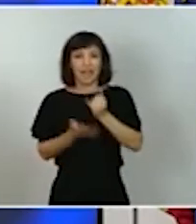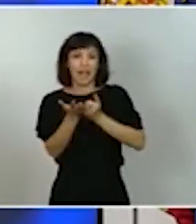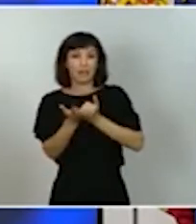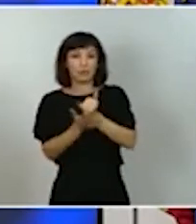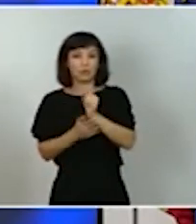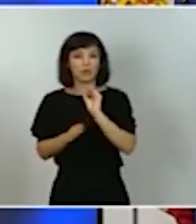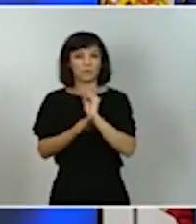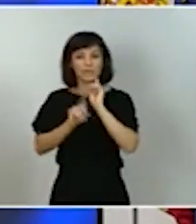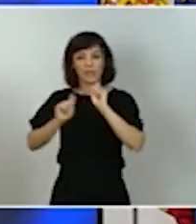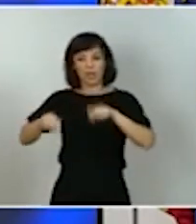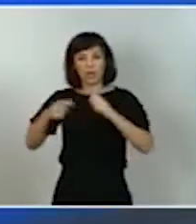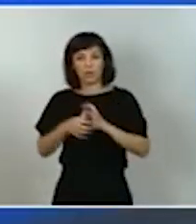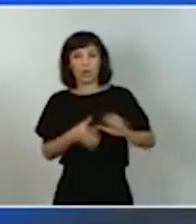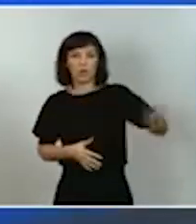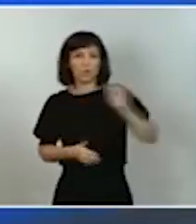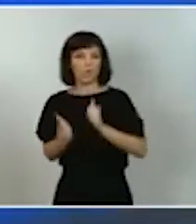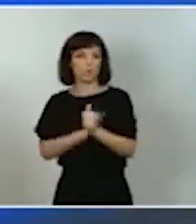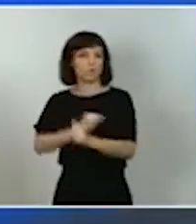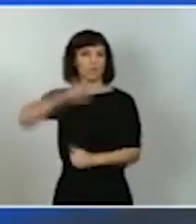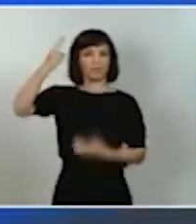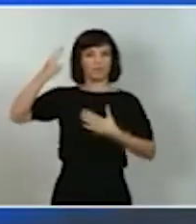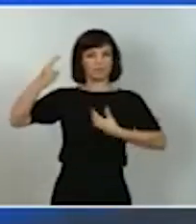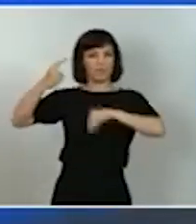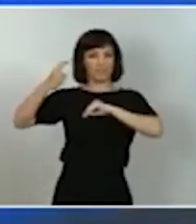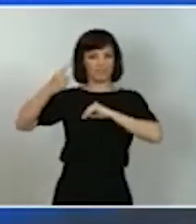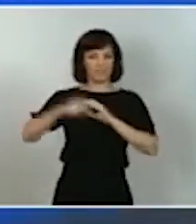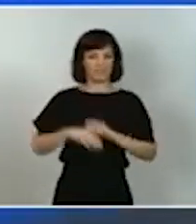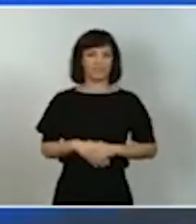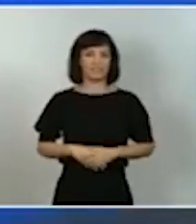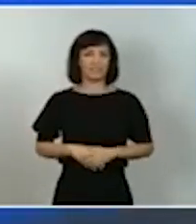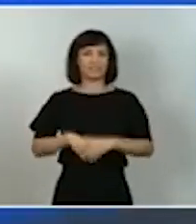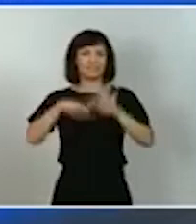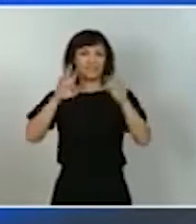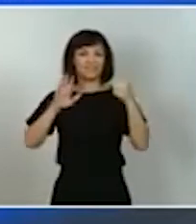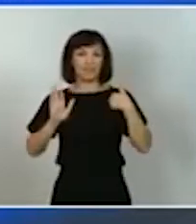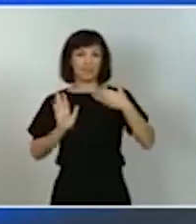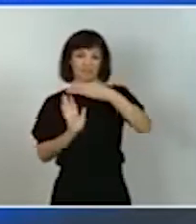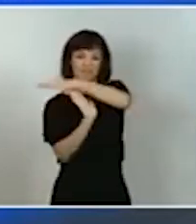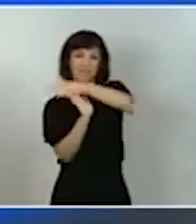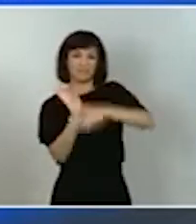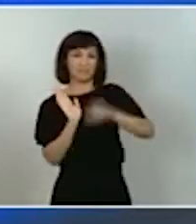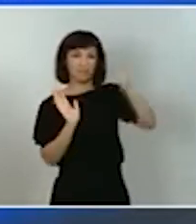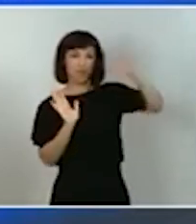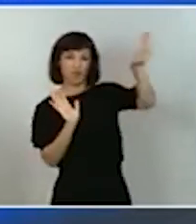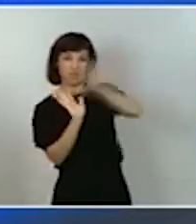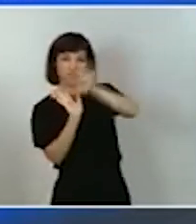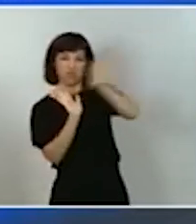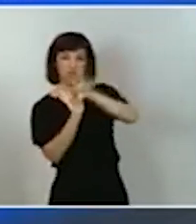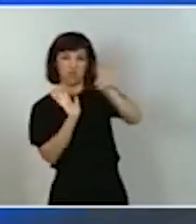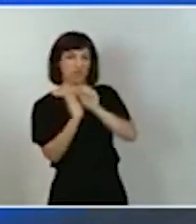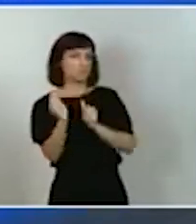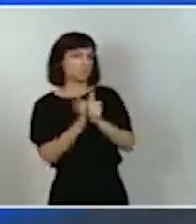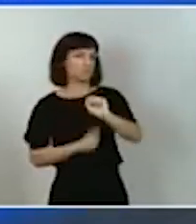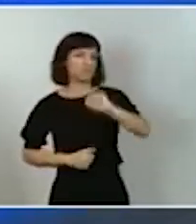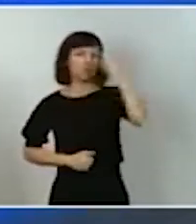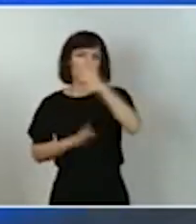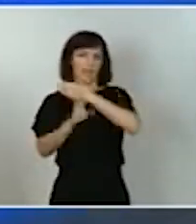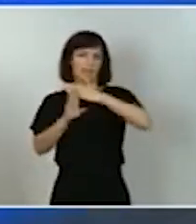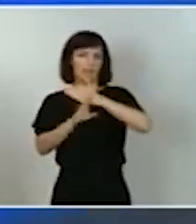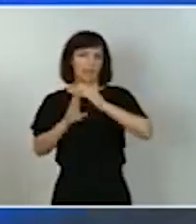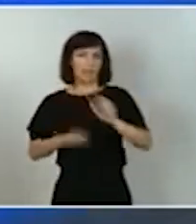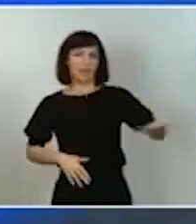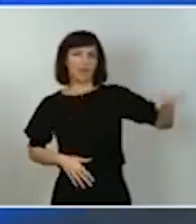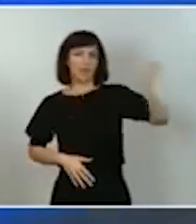Europea. Lideramos el mercado fotovoltaico a nivel europeo en esta transición energética que estamos haciendo hacia las energías